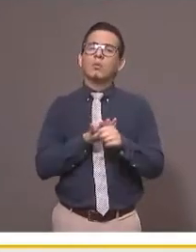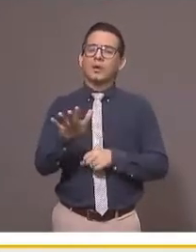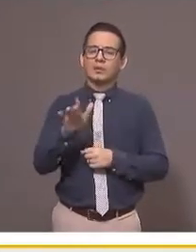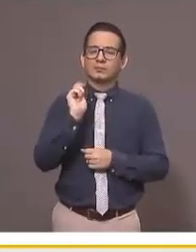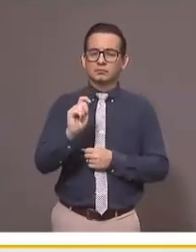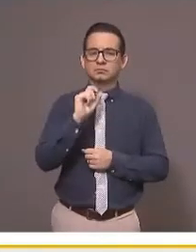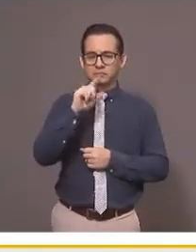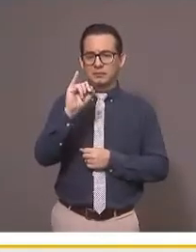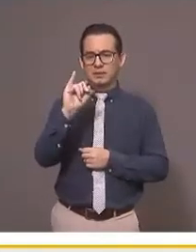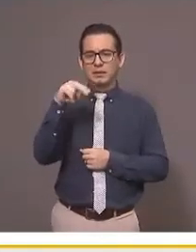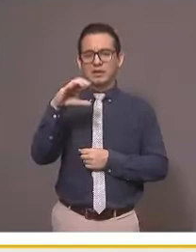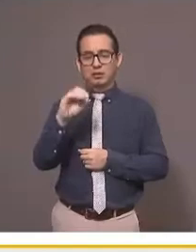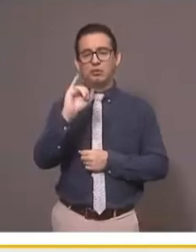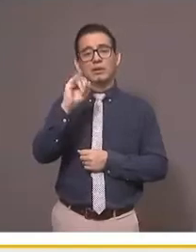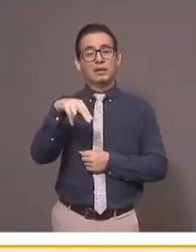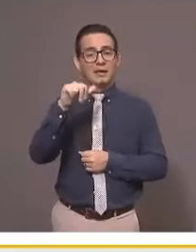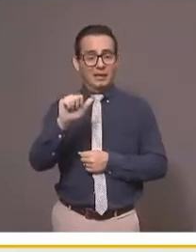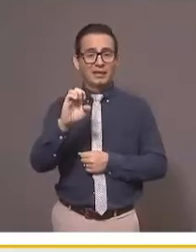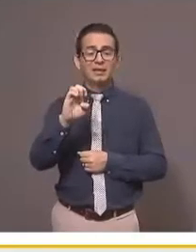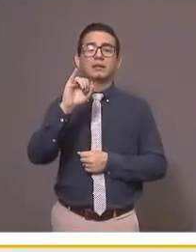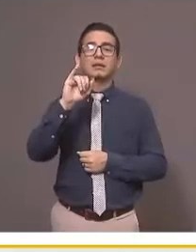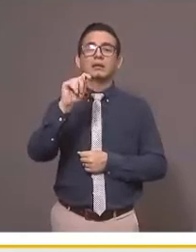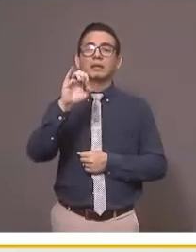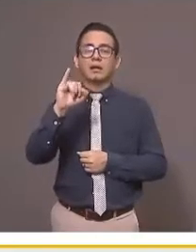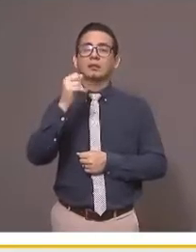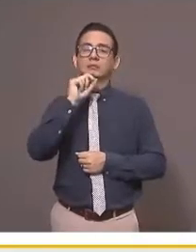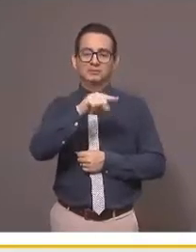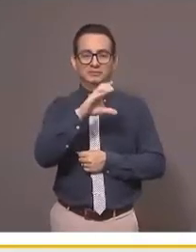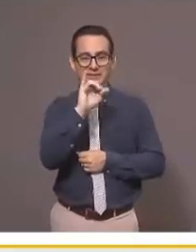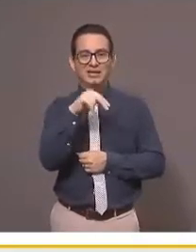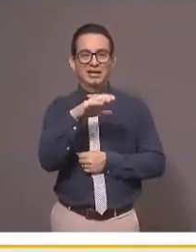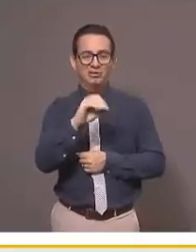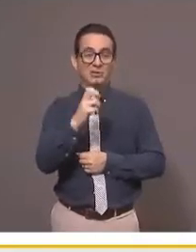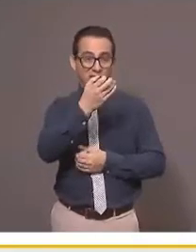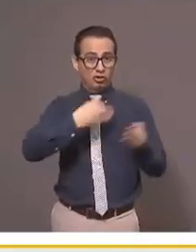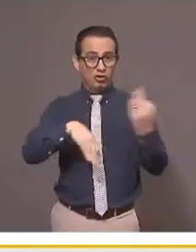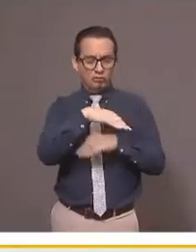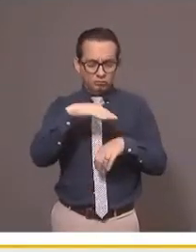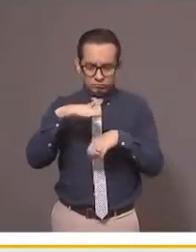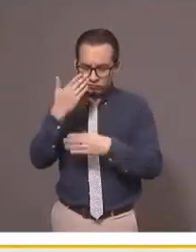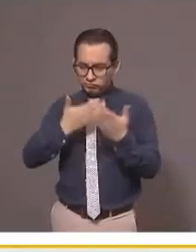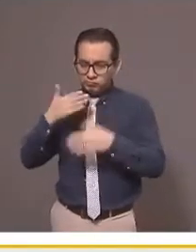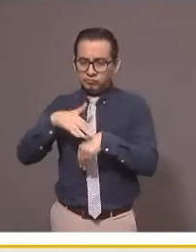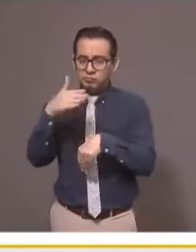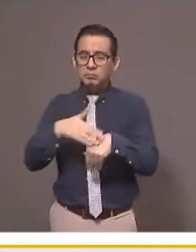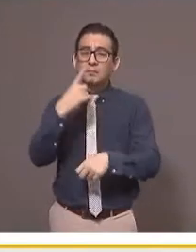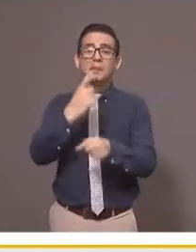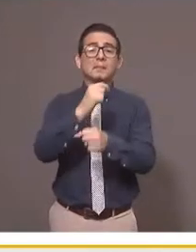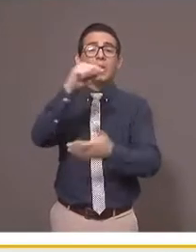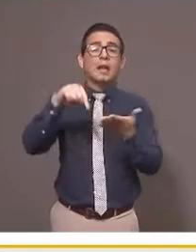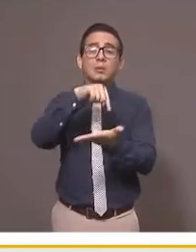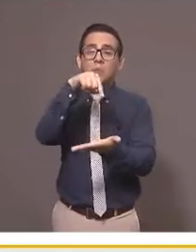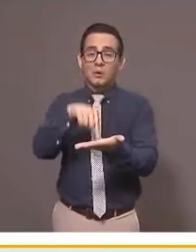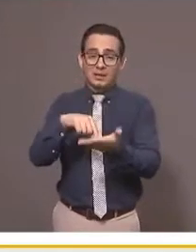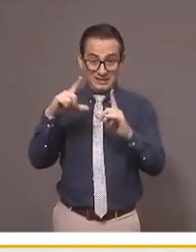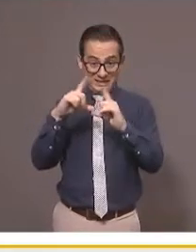INCO, INAI, ITEI y el propio CIDE. Nos tienen catalogados como el primer lugar a nivel